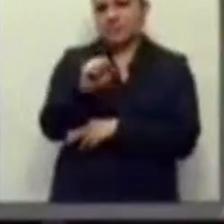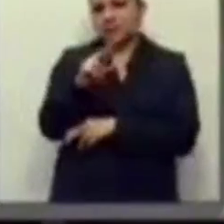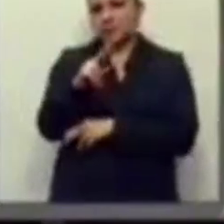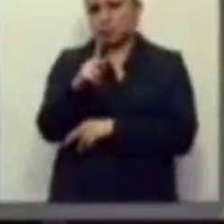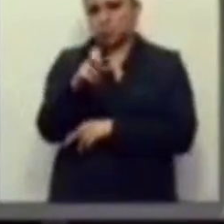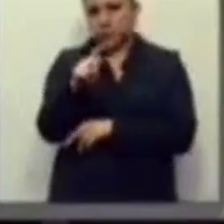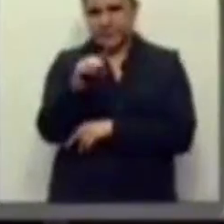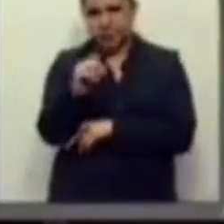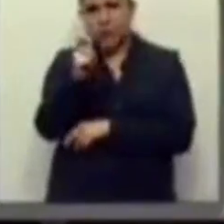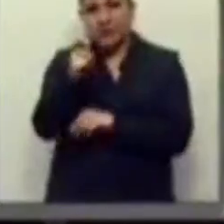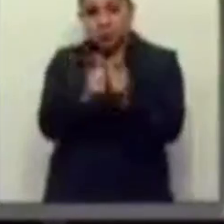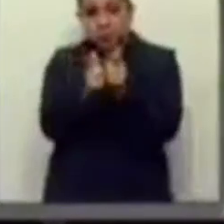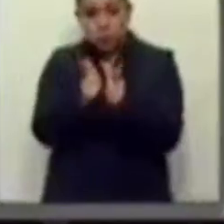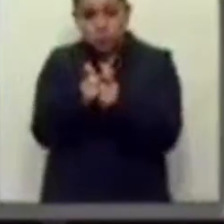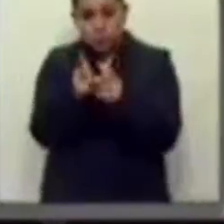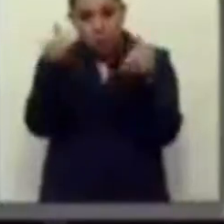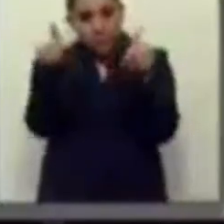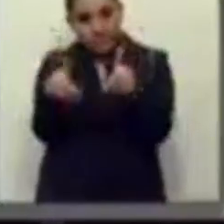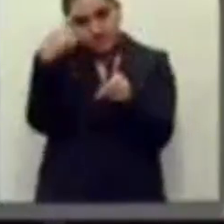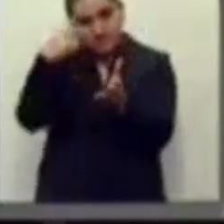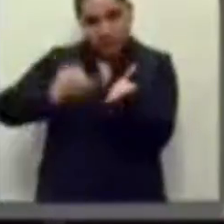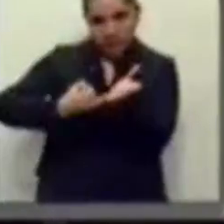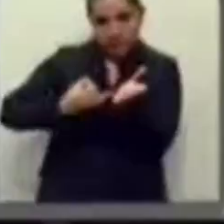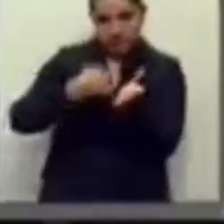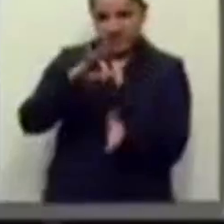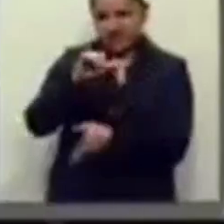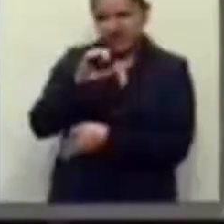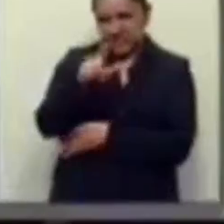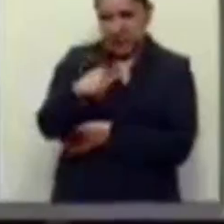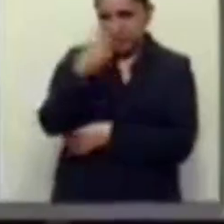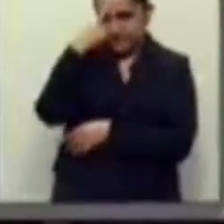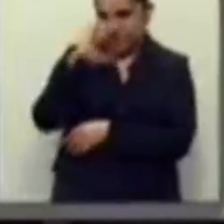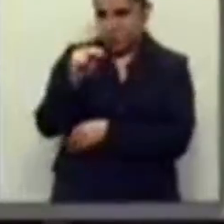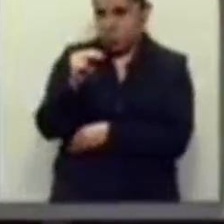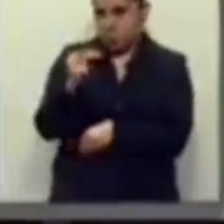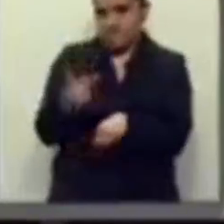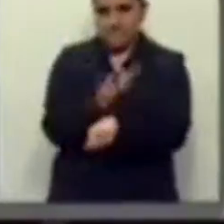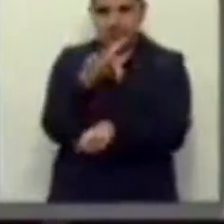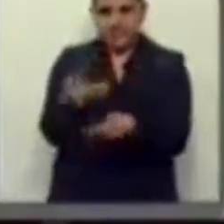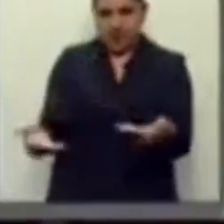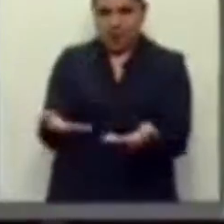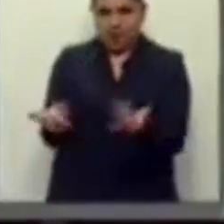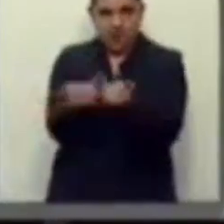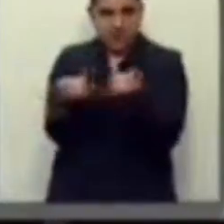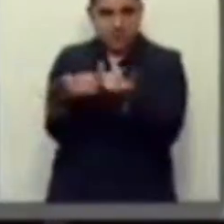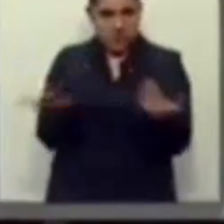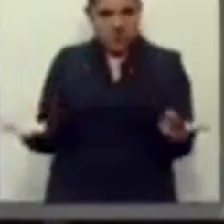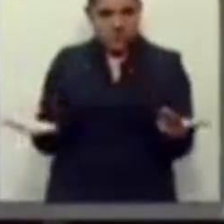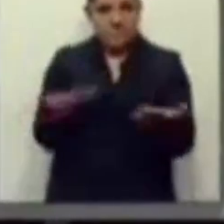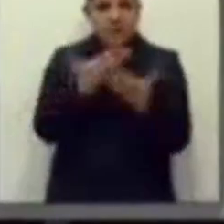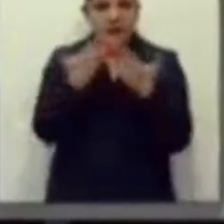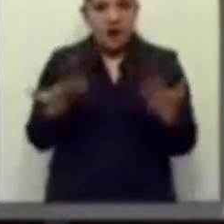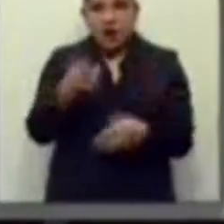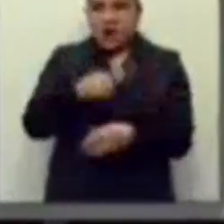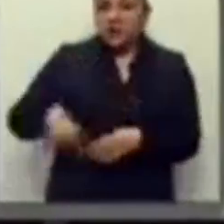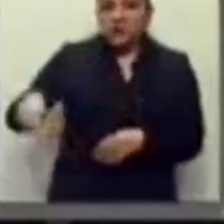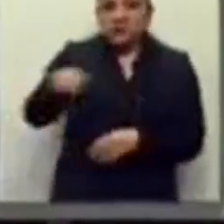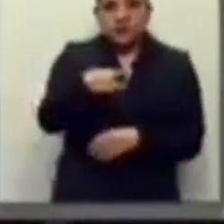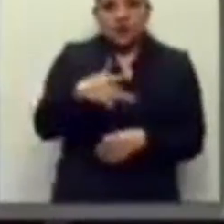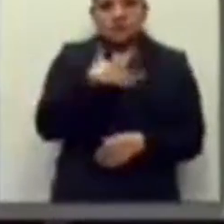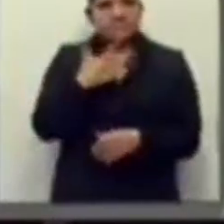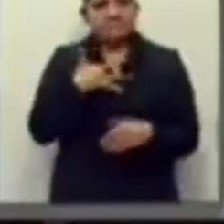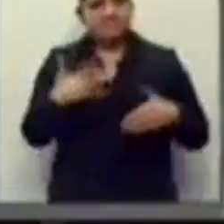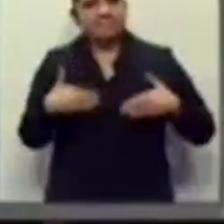precisamente no suceda lo que hoy estamos viviendo. Hoy vivimos un problema de credibilidad de las finanzas públicas,